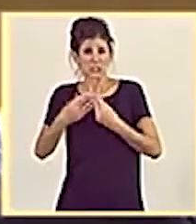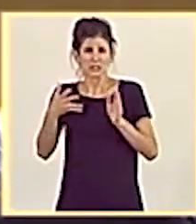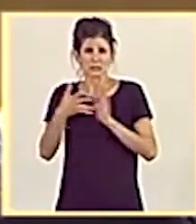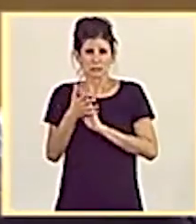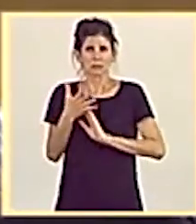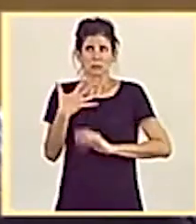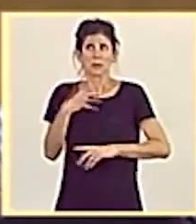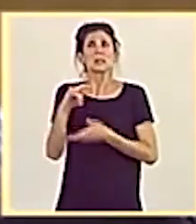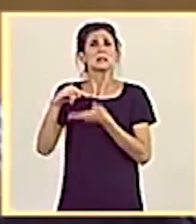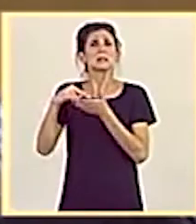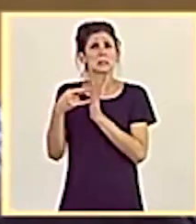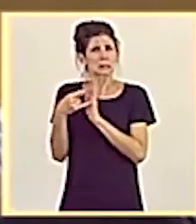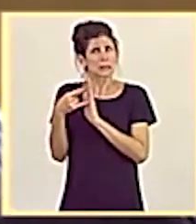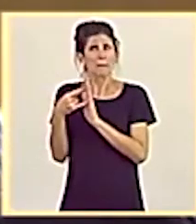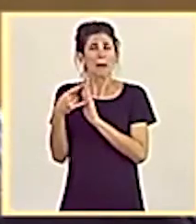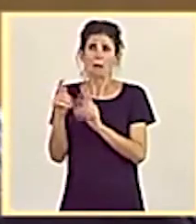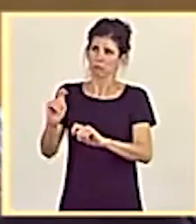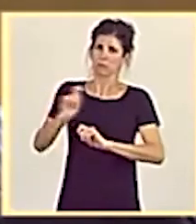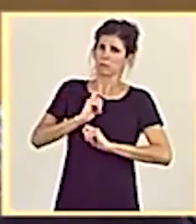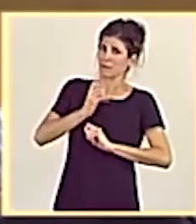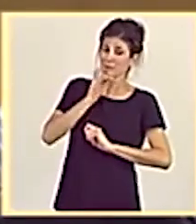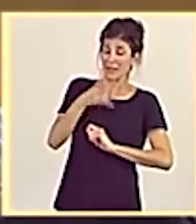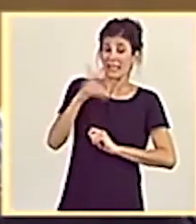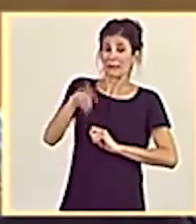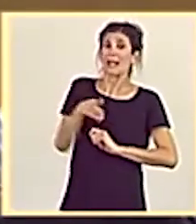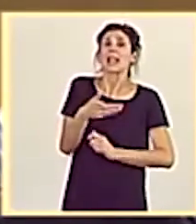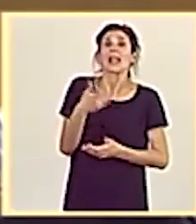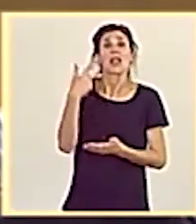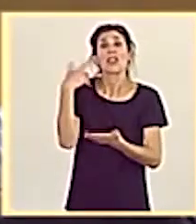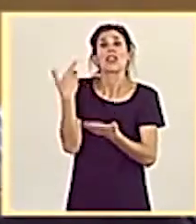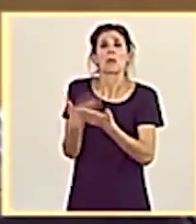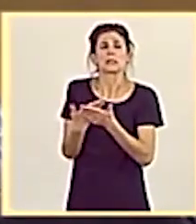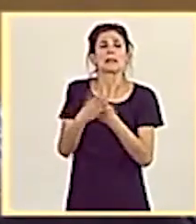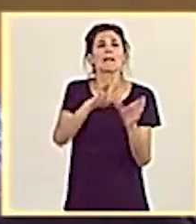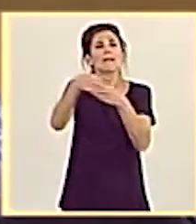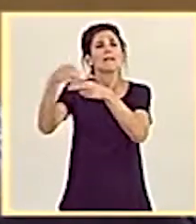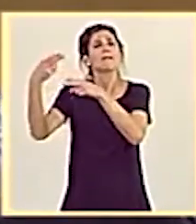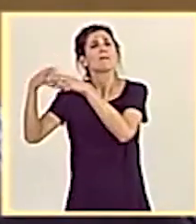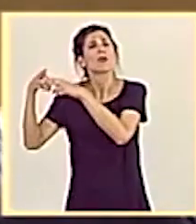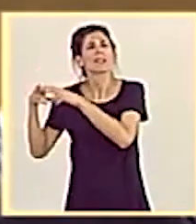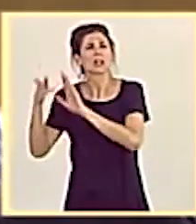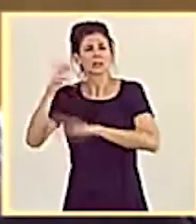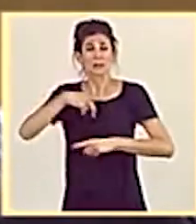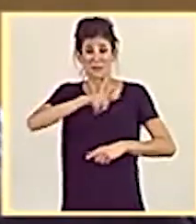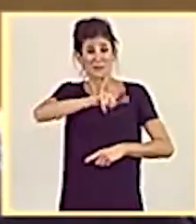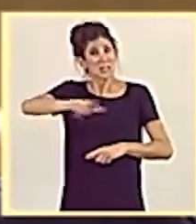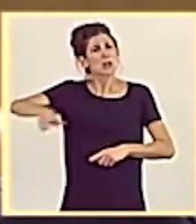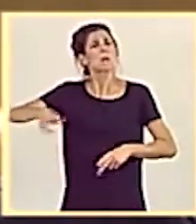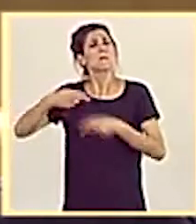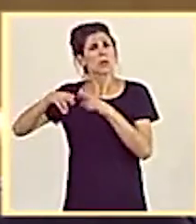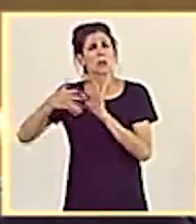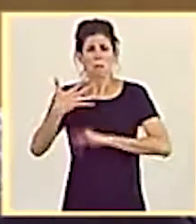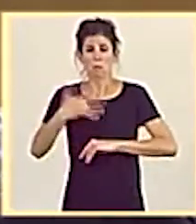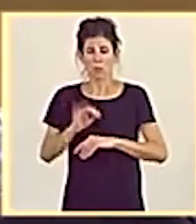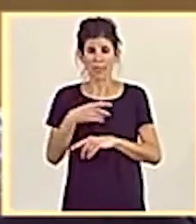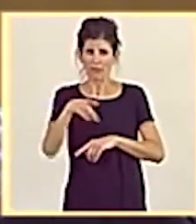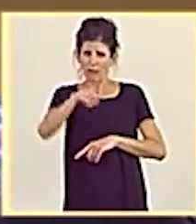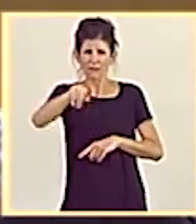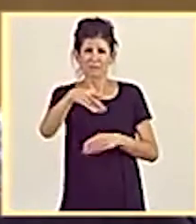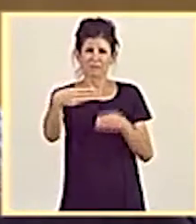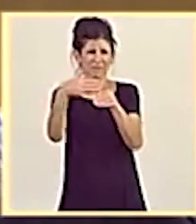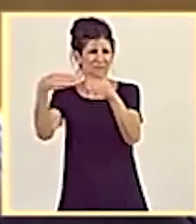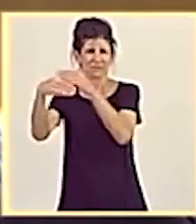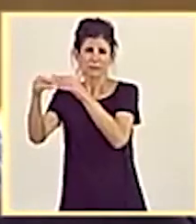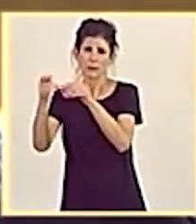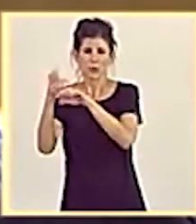viabilidad del sistema, también demostrará que los partidos políticos y los políticos somos capaces de aparcar nuestras diferencias